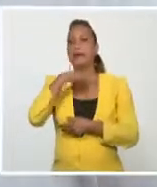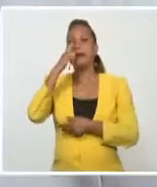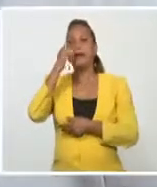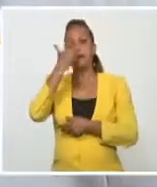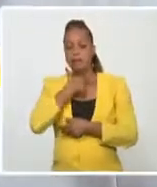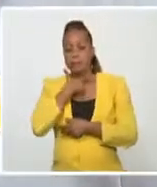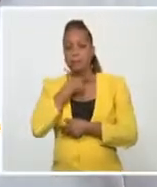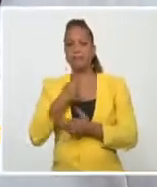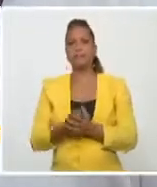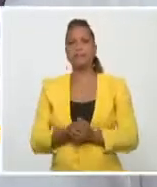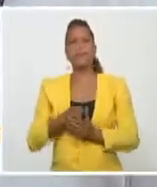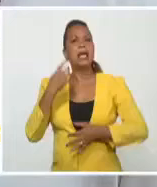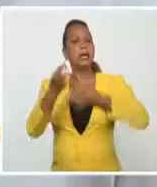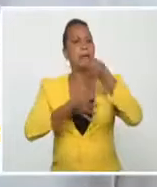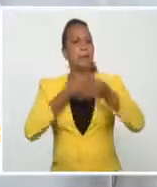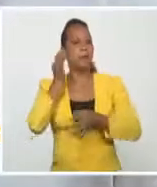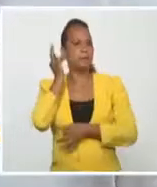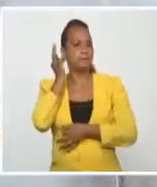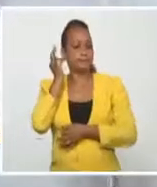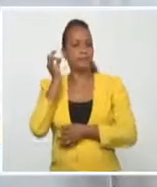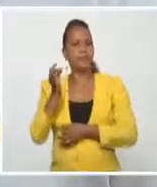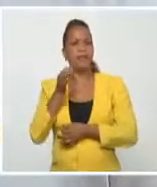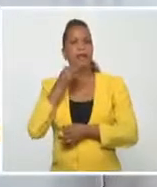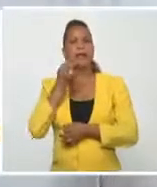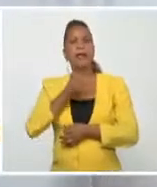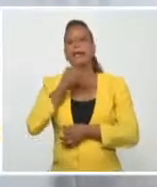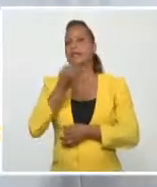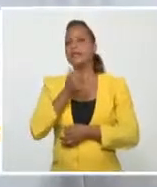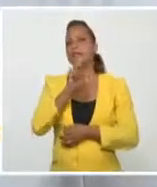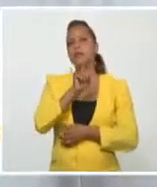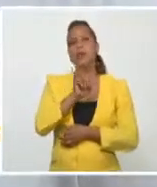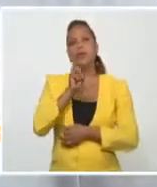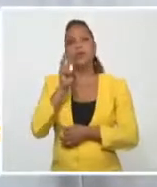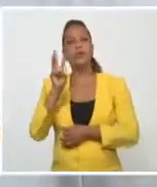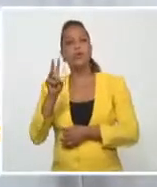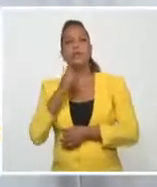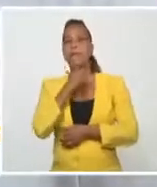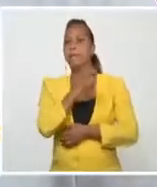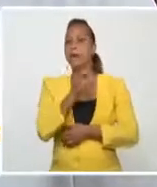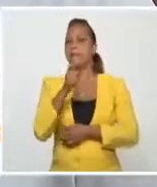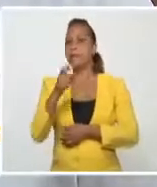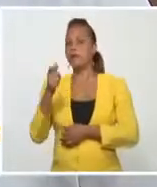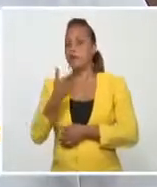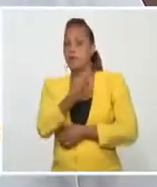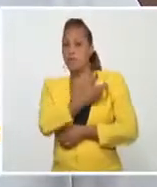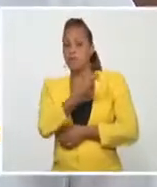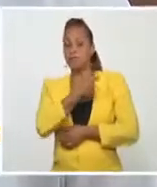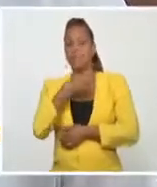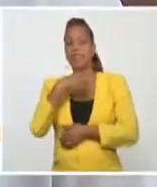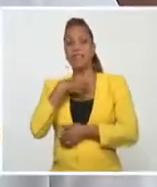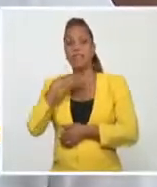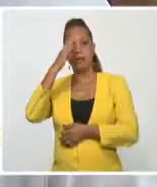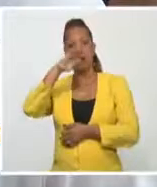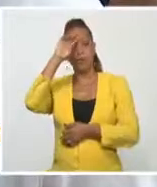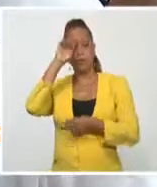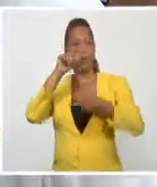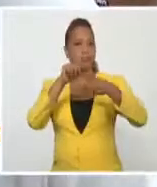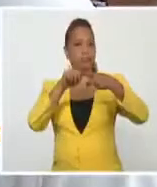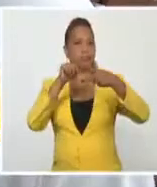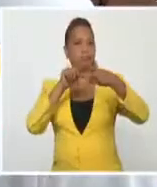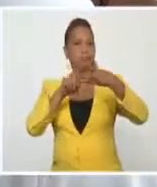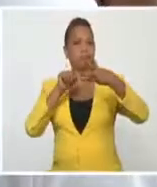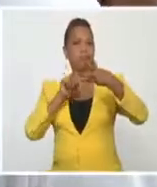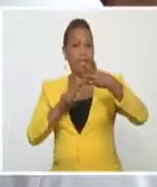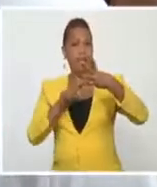importante en relación a fundamentalmente dos, tres de los candidatos vacunales que tiene Cuba, que son la Soberana 02, la Soberana